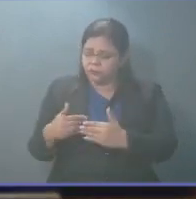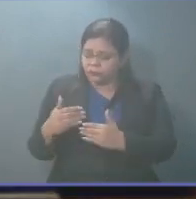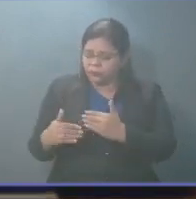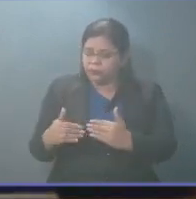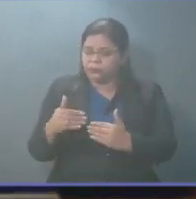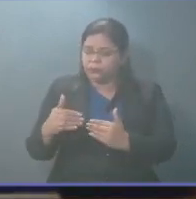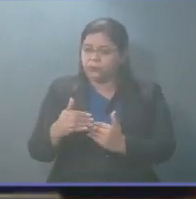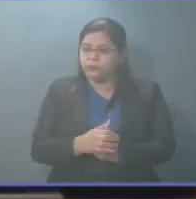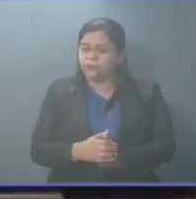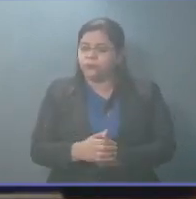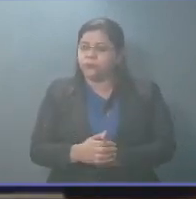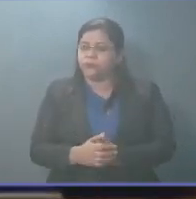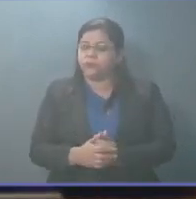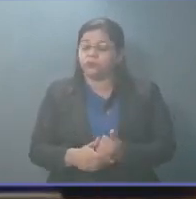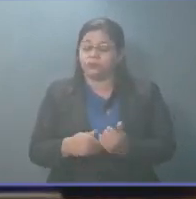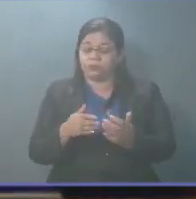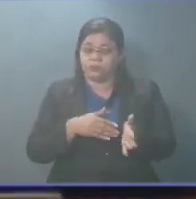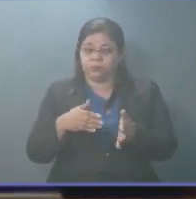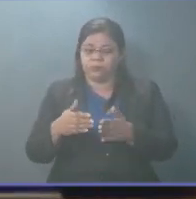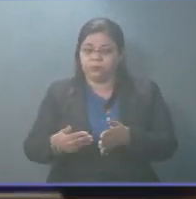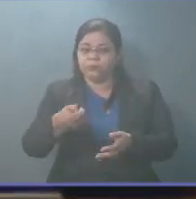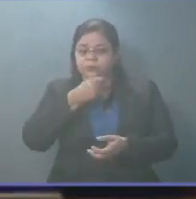Desde la publicación,